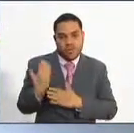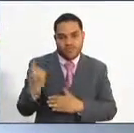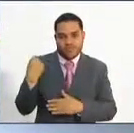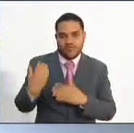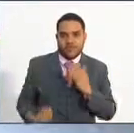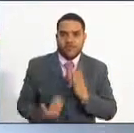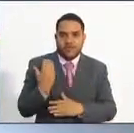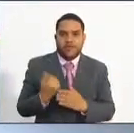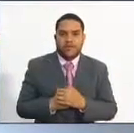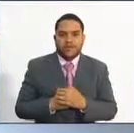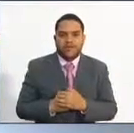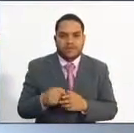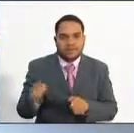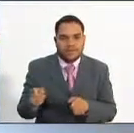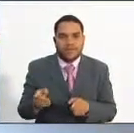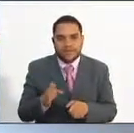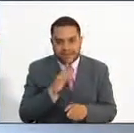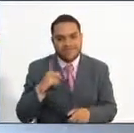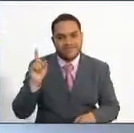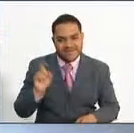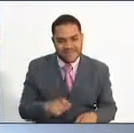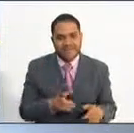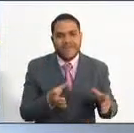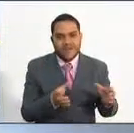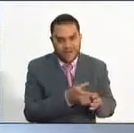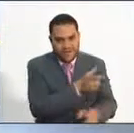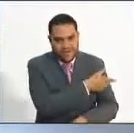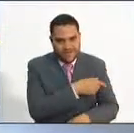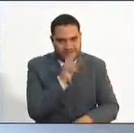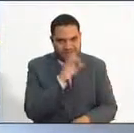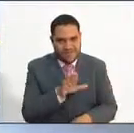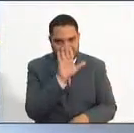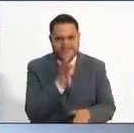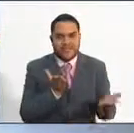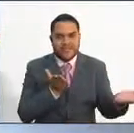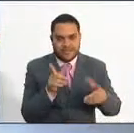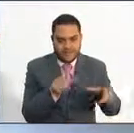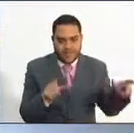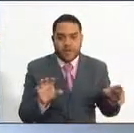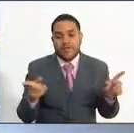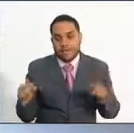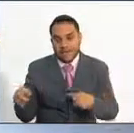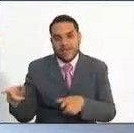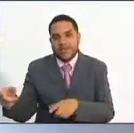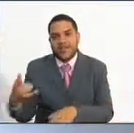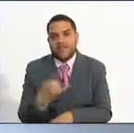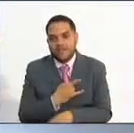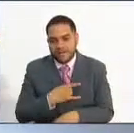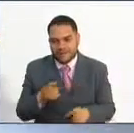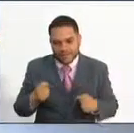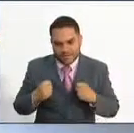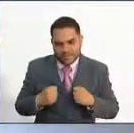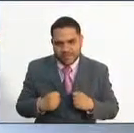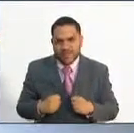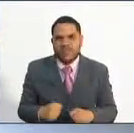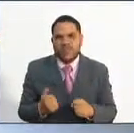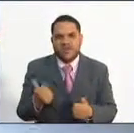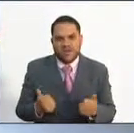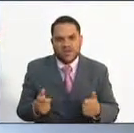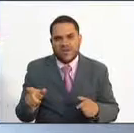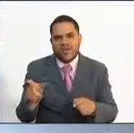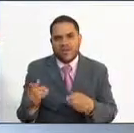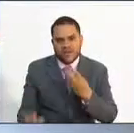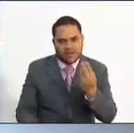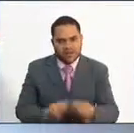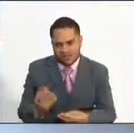que obligaría tanto a la Comisión Nacional de Servicio Civil como al operador a esforzarse y de pronto cambiar el paradigma